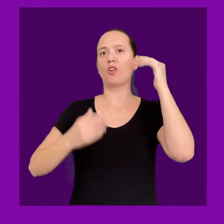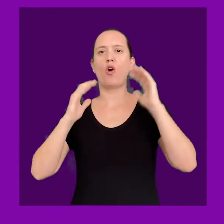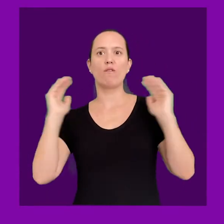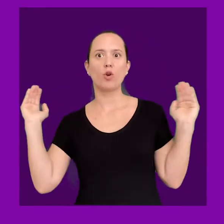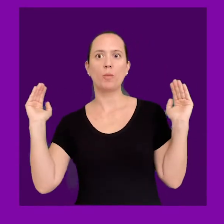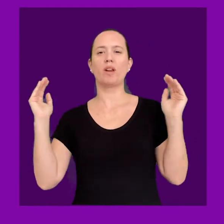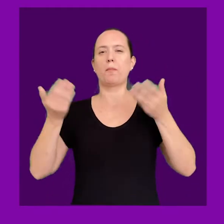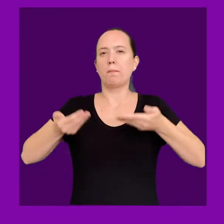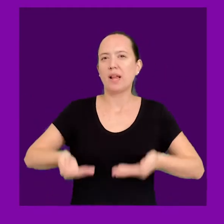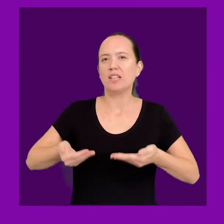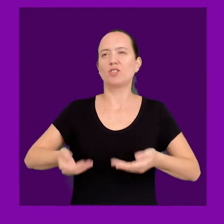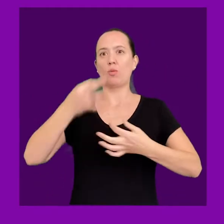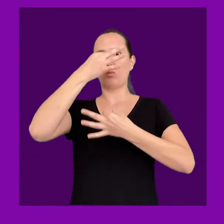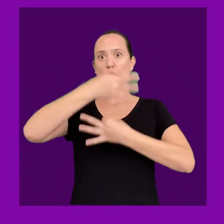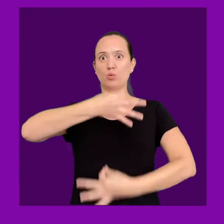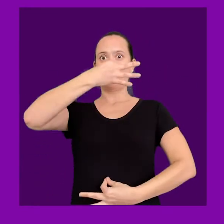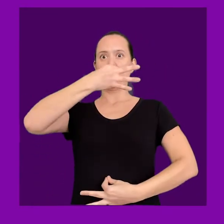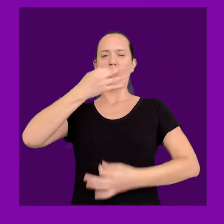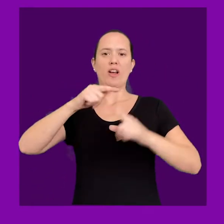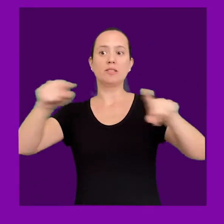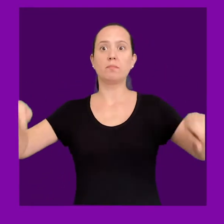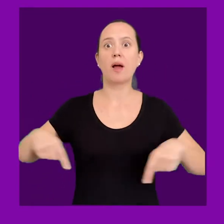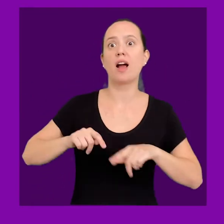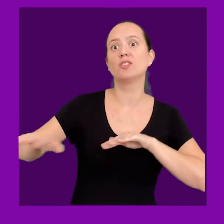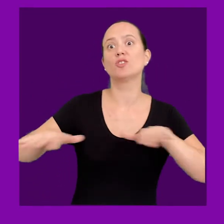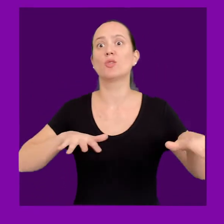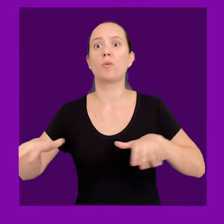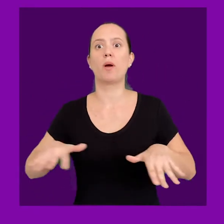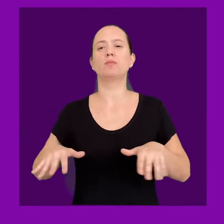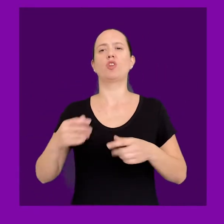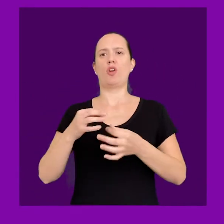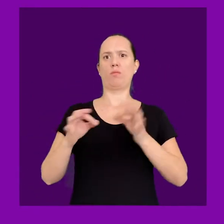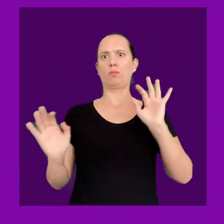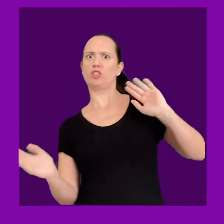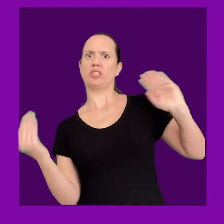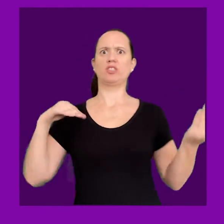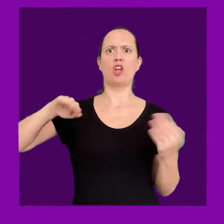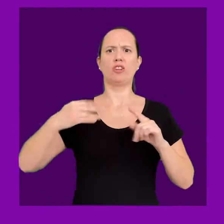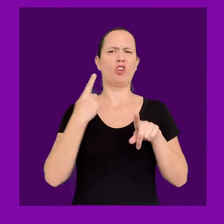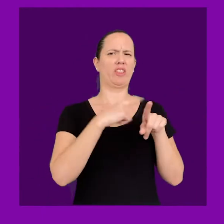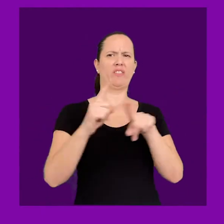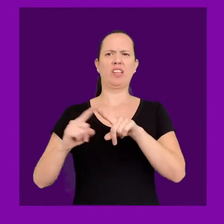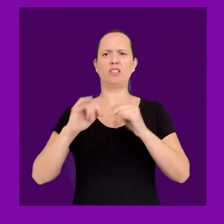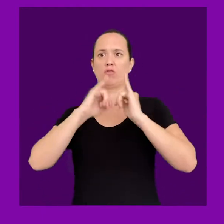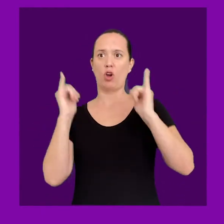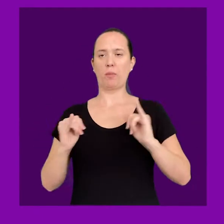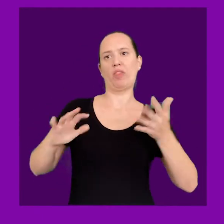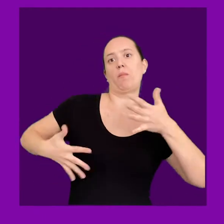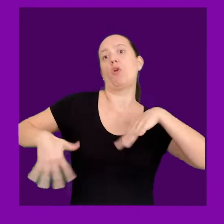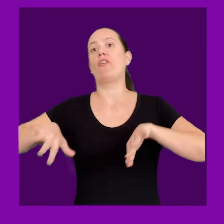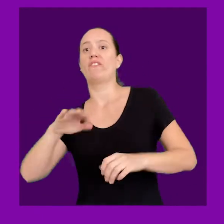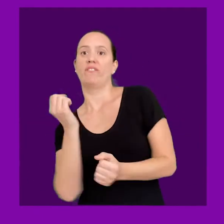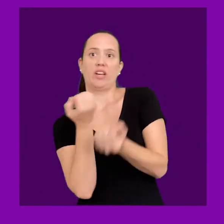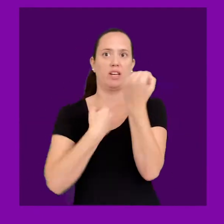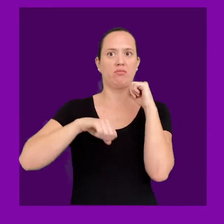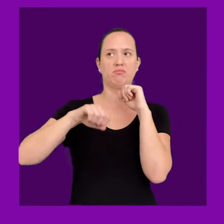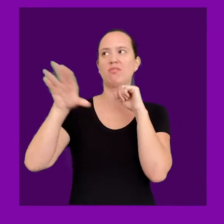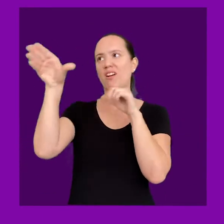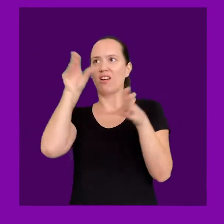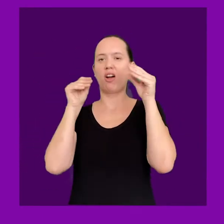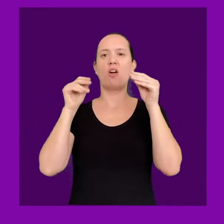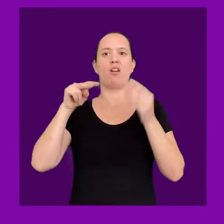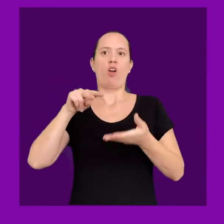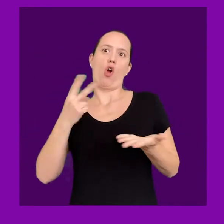tamaño, volumen, peso, postura, el espacio que ocupamos, la posición y las diferentes formas que adoptamos al